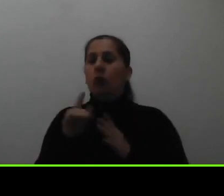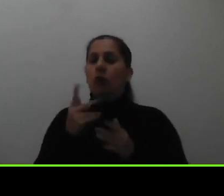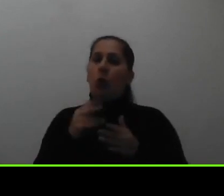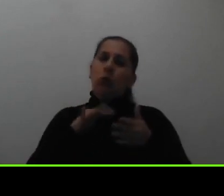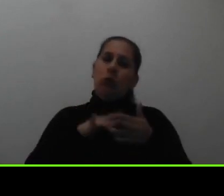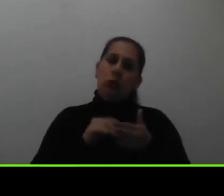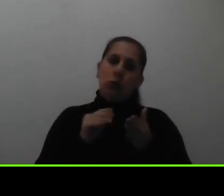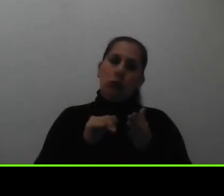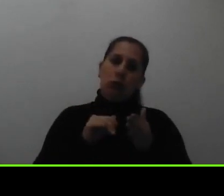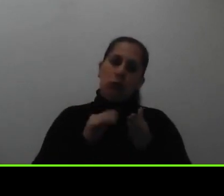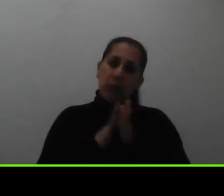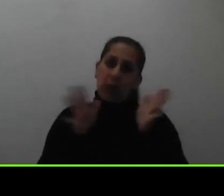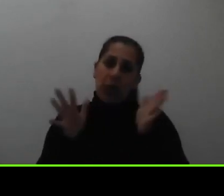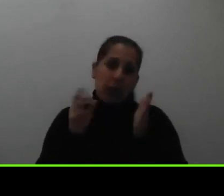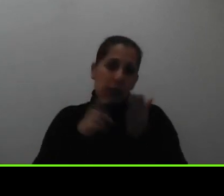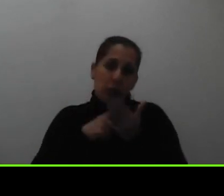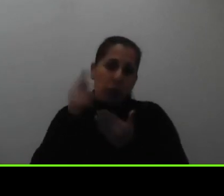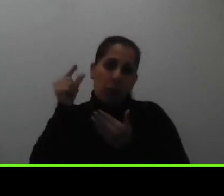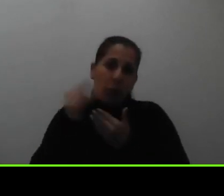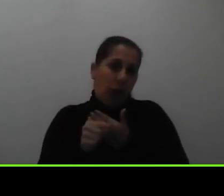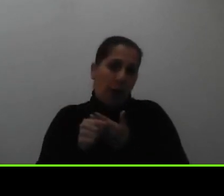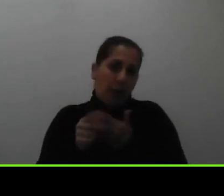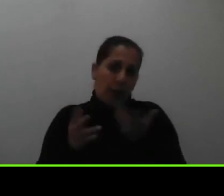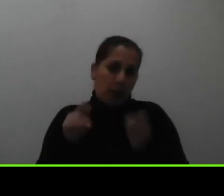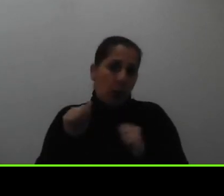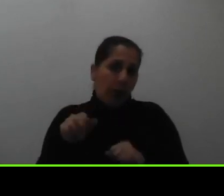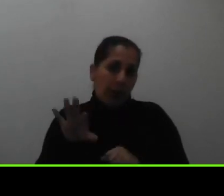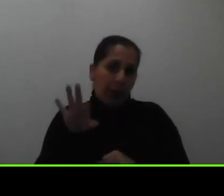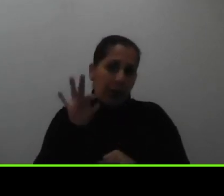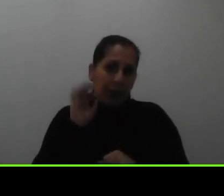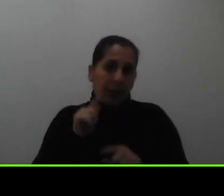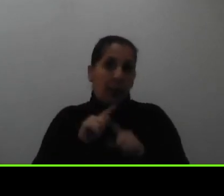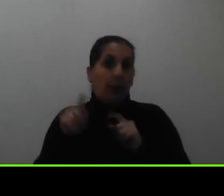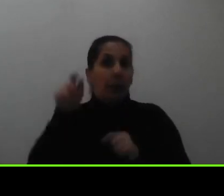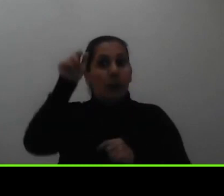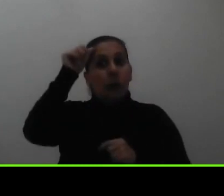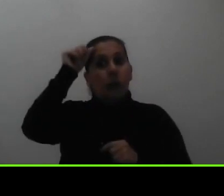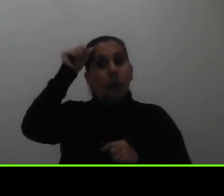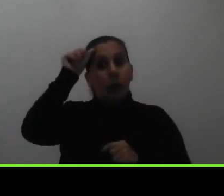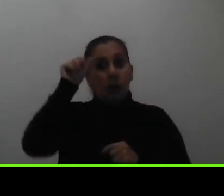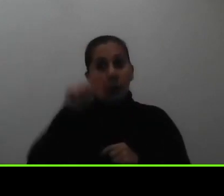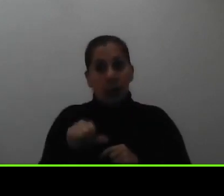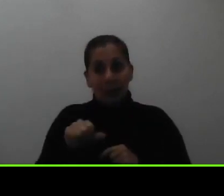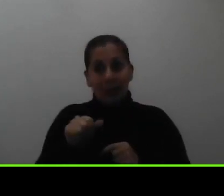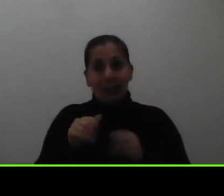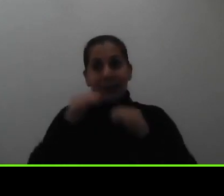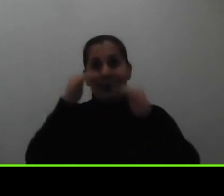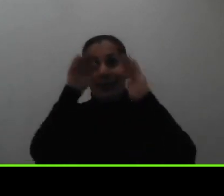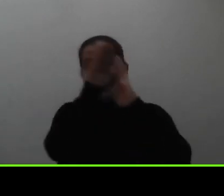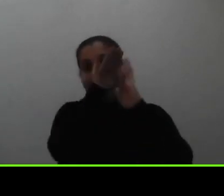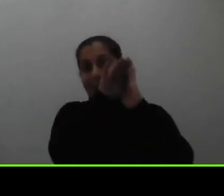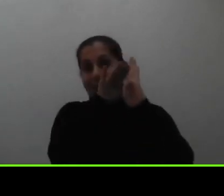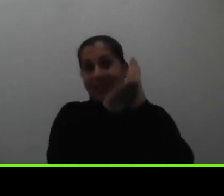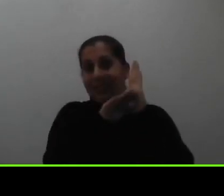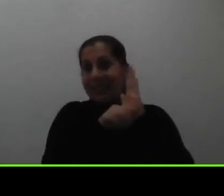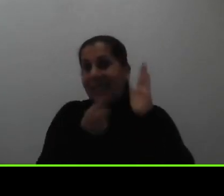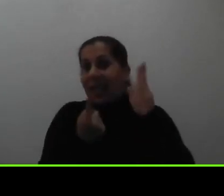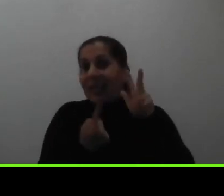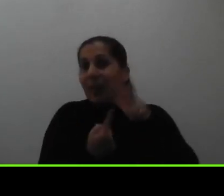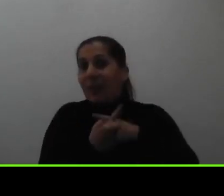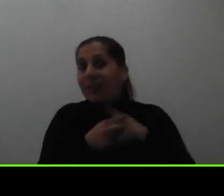entonces podrían elegirlo pero recuerden que el listado que van a encontrar es de carreras